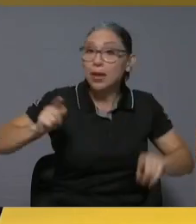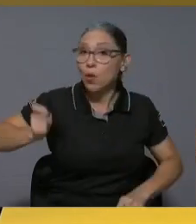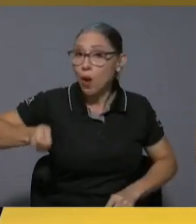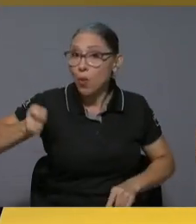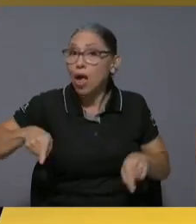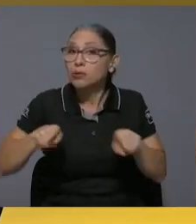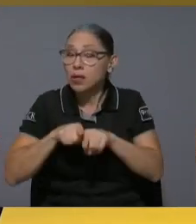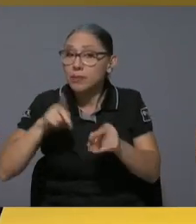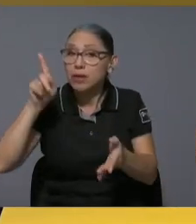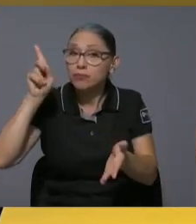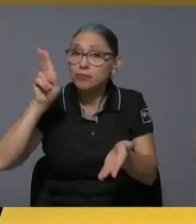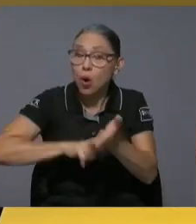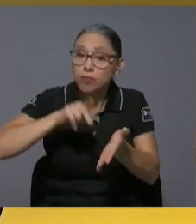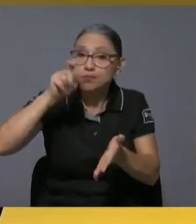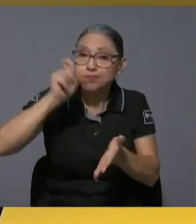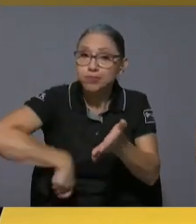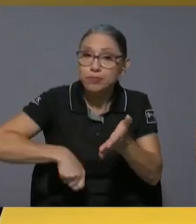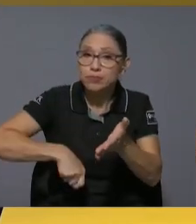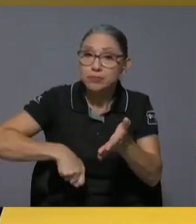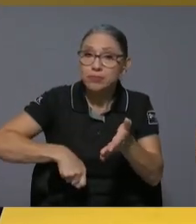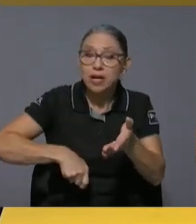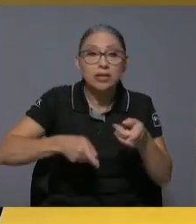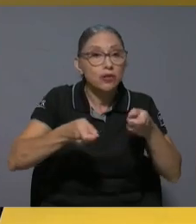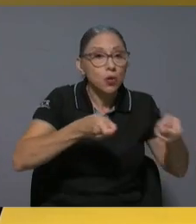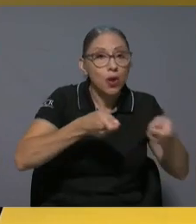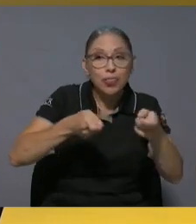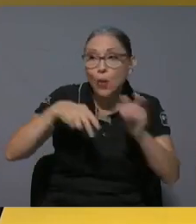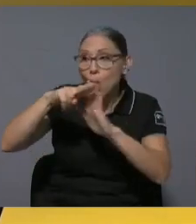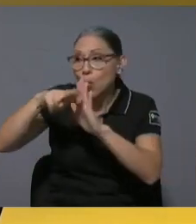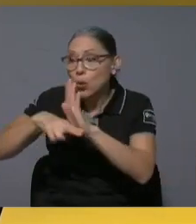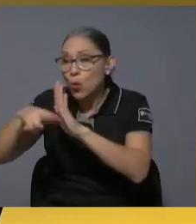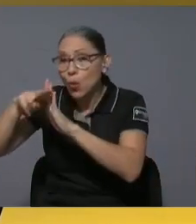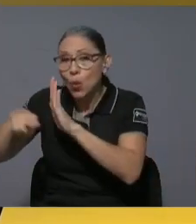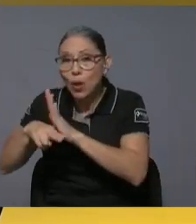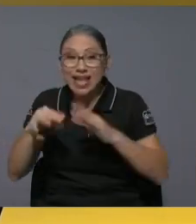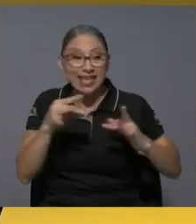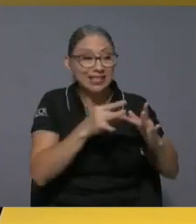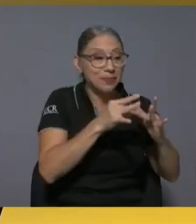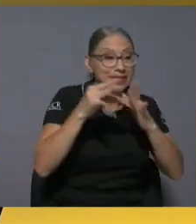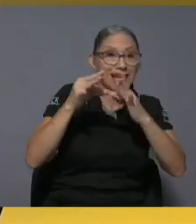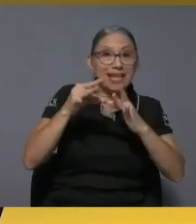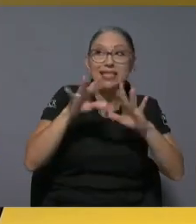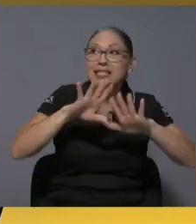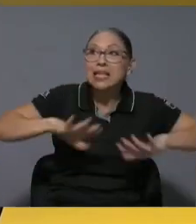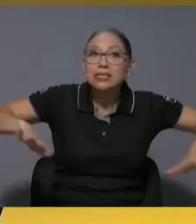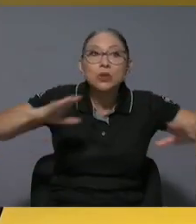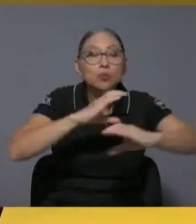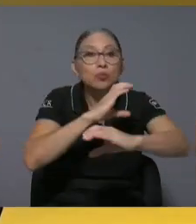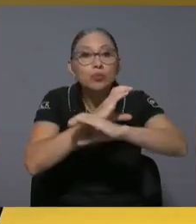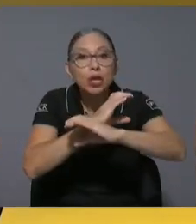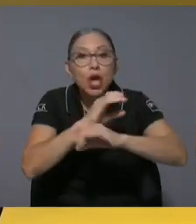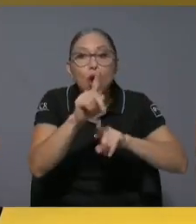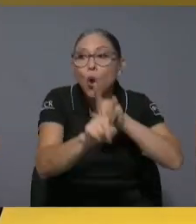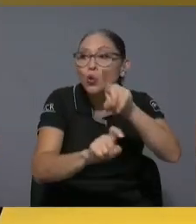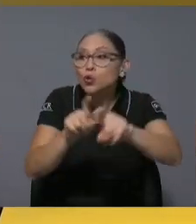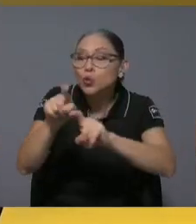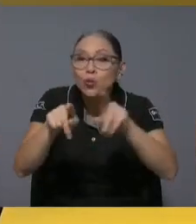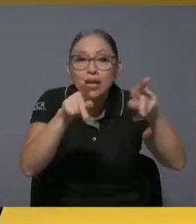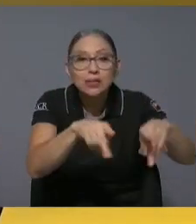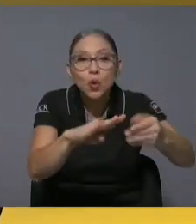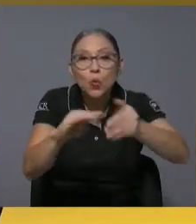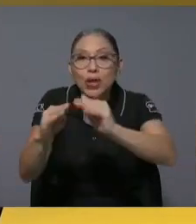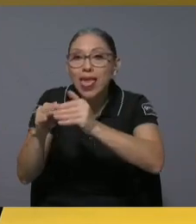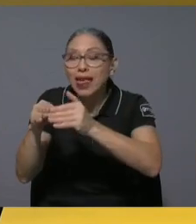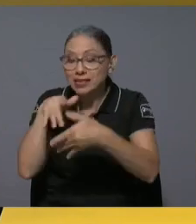tema regulatorio los especialistas en temas socioambientales son clave las consultas con las comunidades los estudios de impacto ambiental